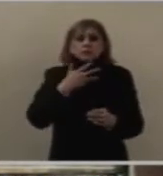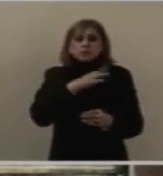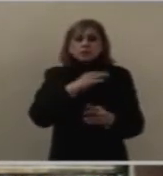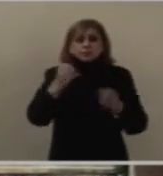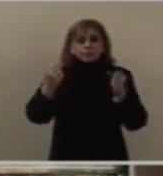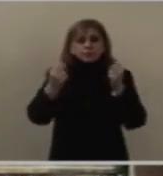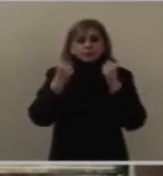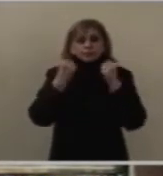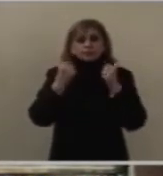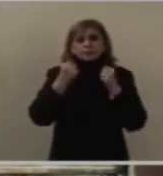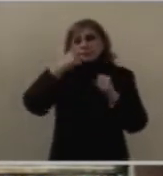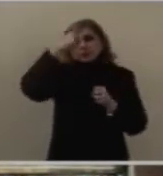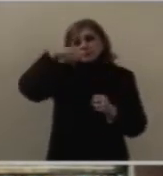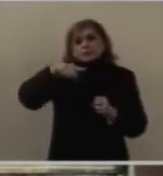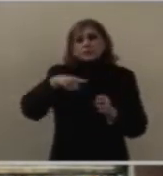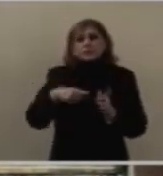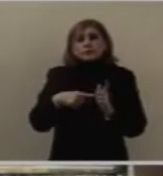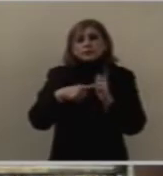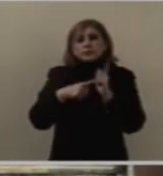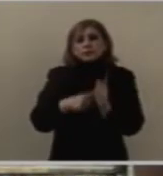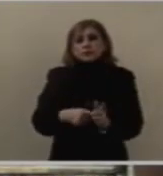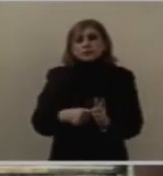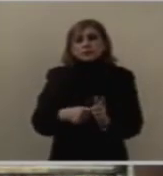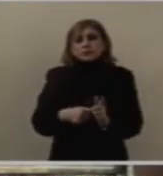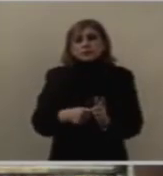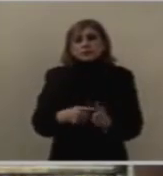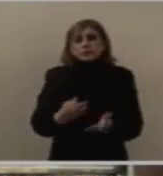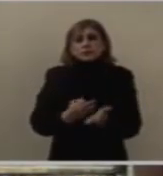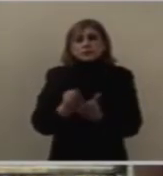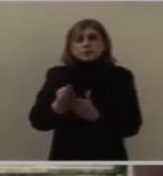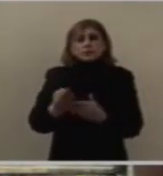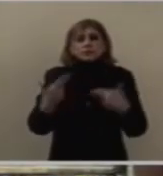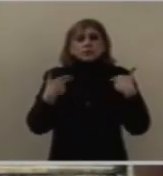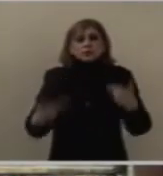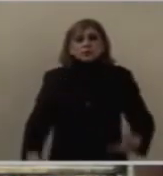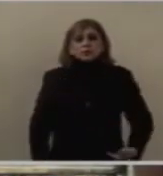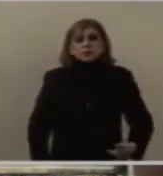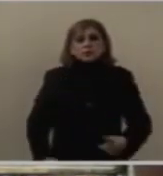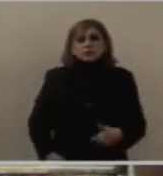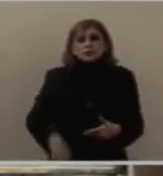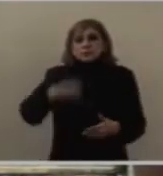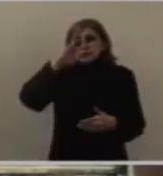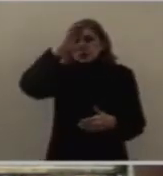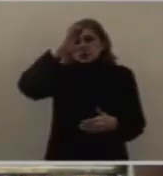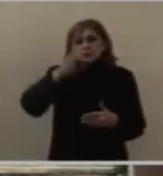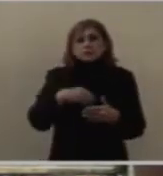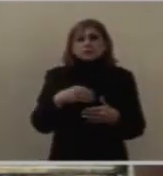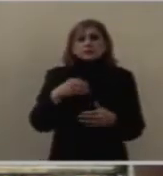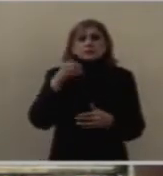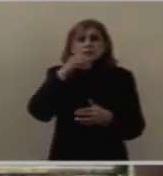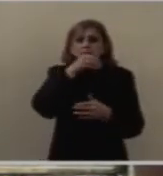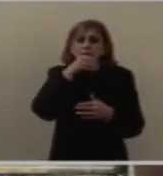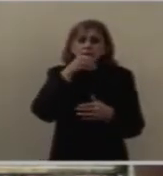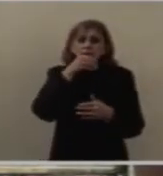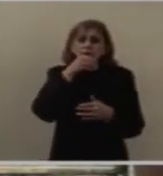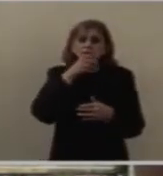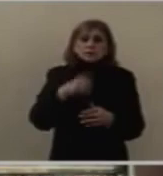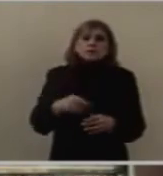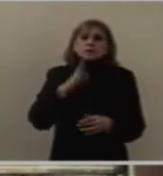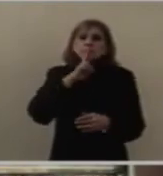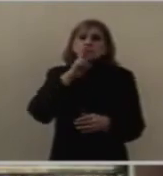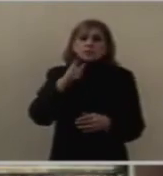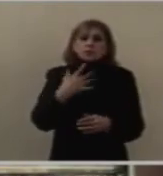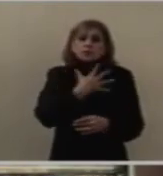para ser más humanos, más cristianos, más santos y mejores